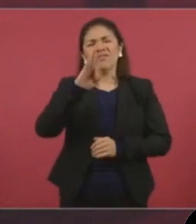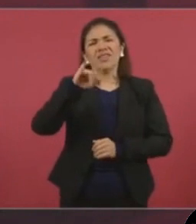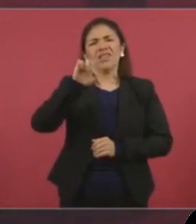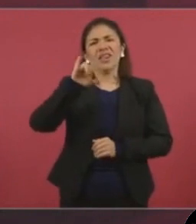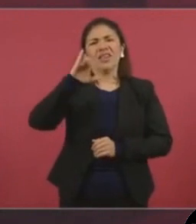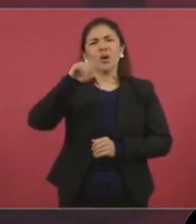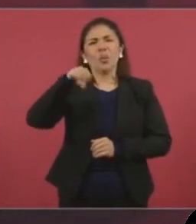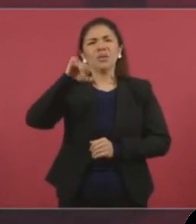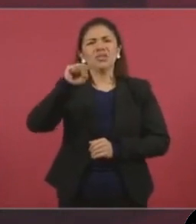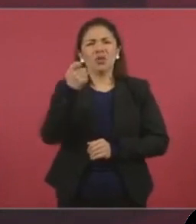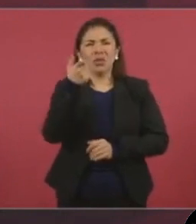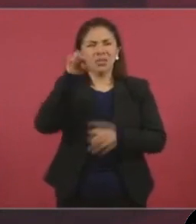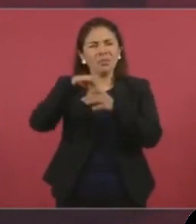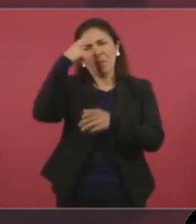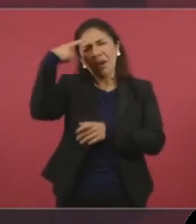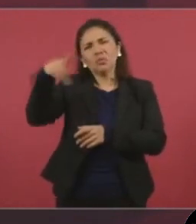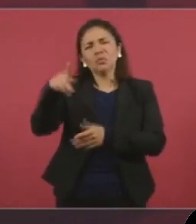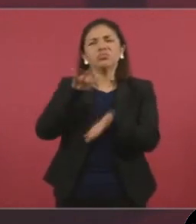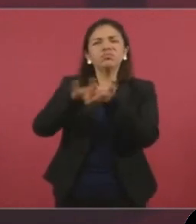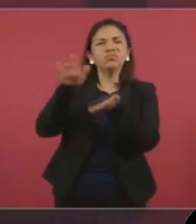para esas prestaciones